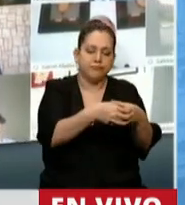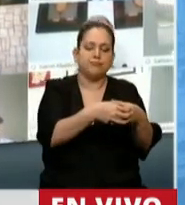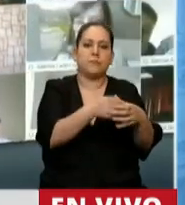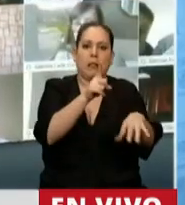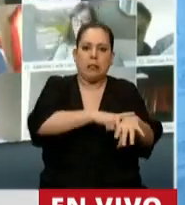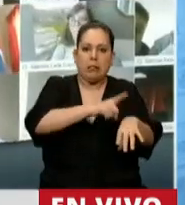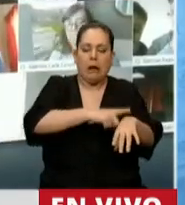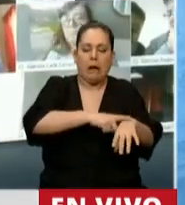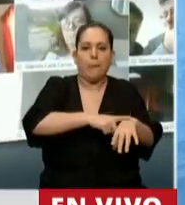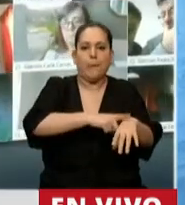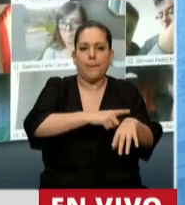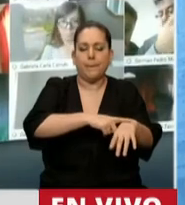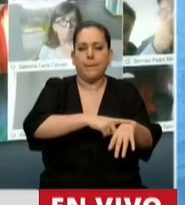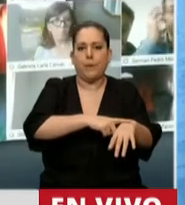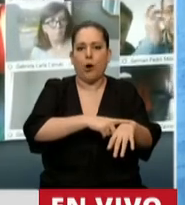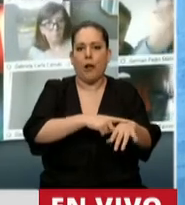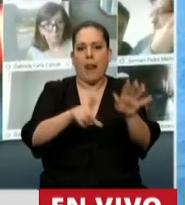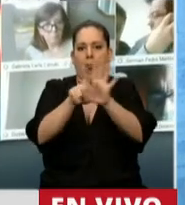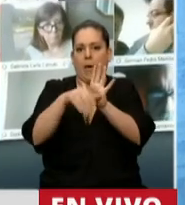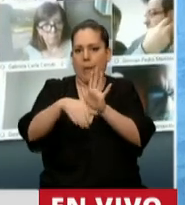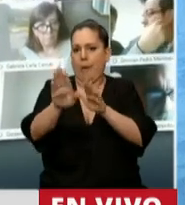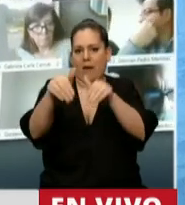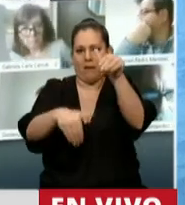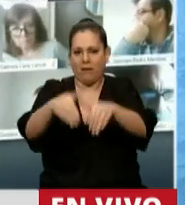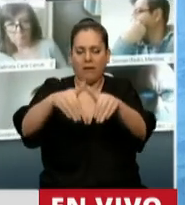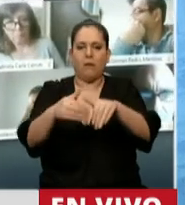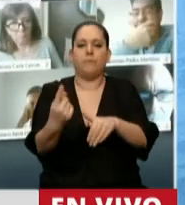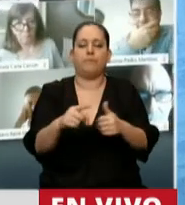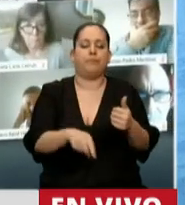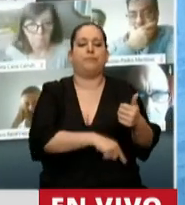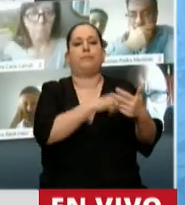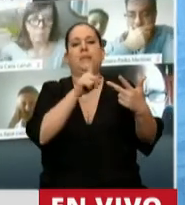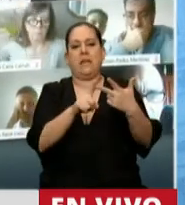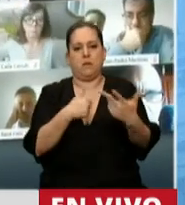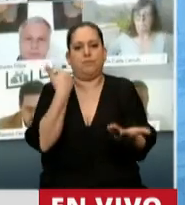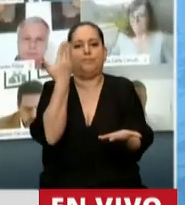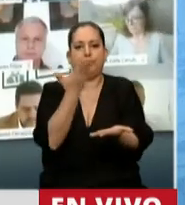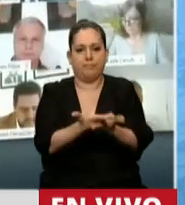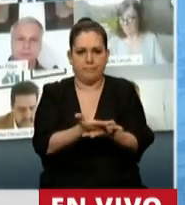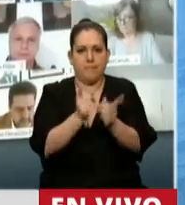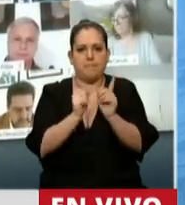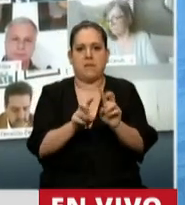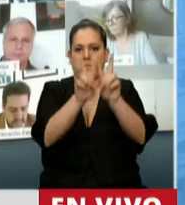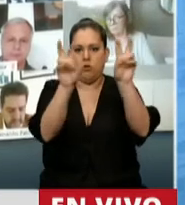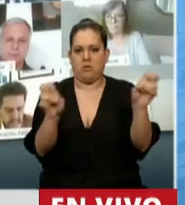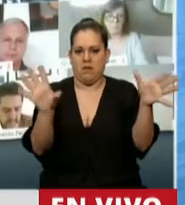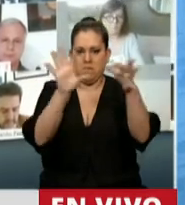tiempo comprendido la ley. Y luego presentamos un tercer proyecto en el mismo sentido.